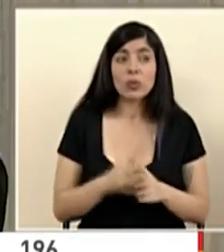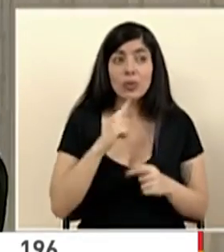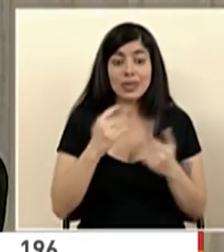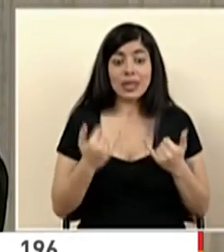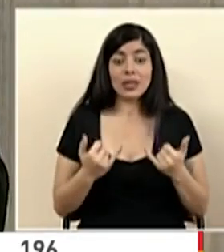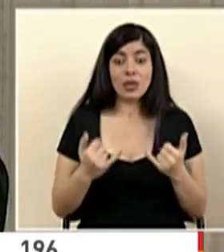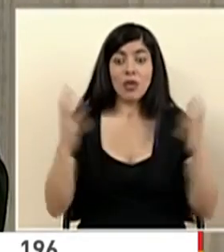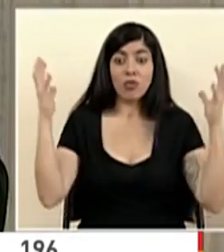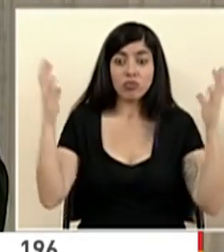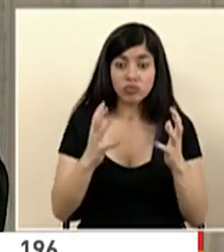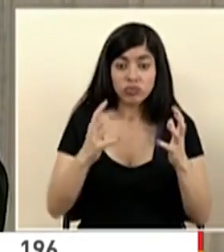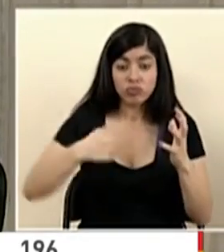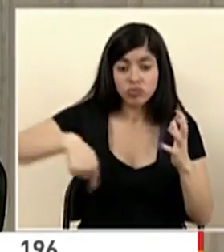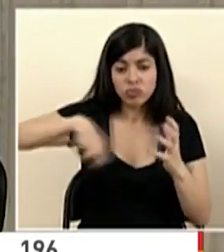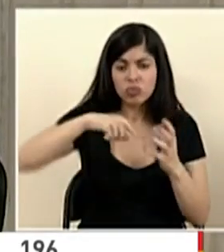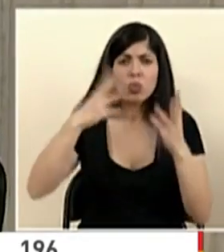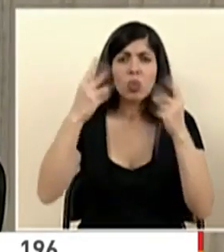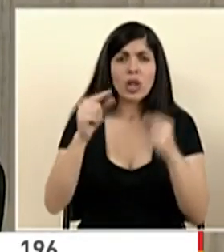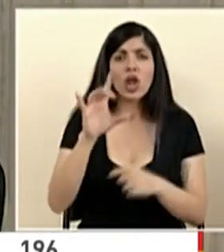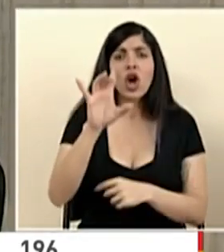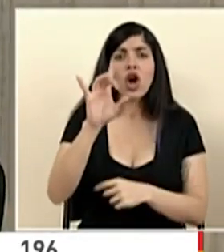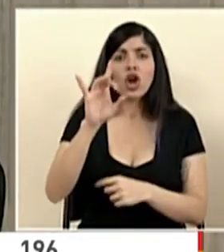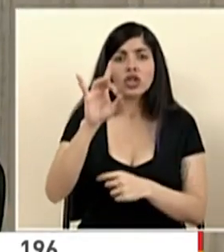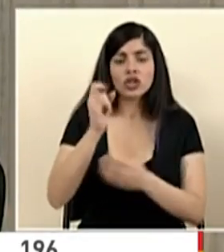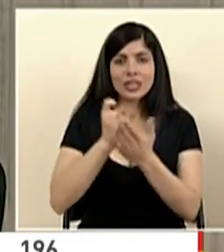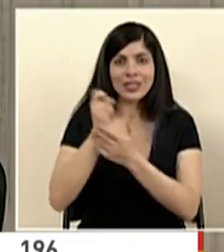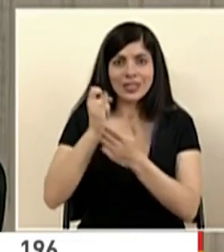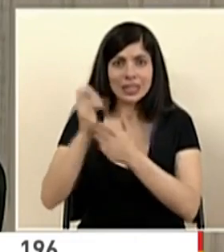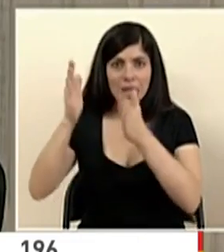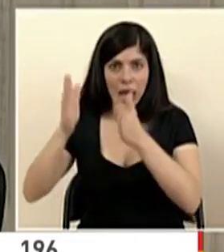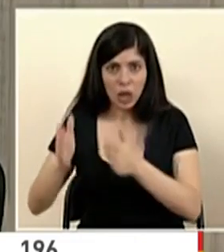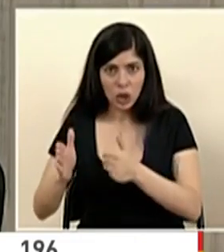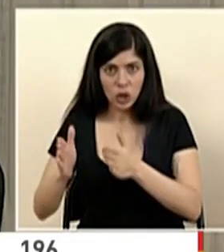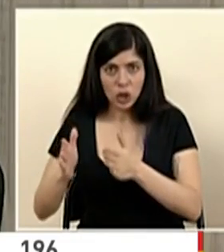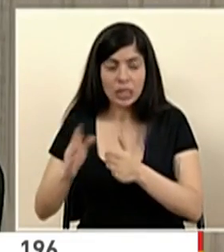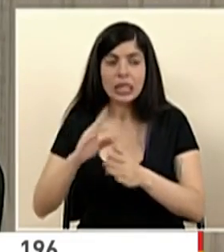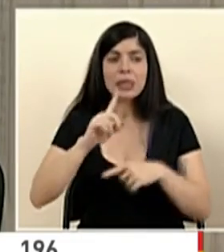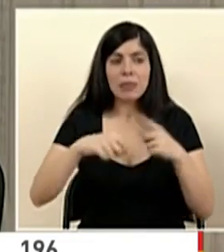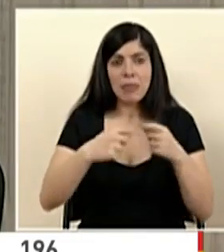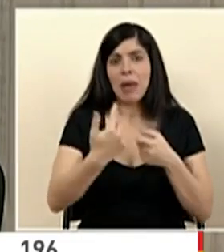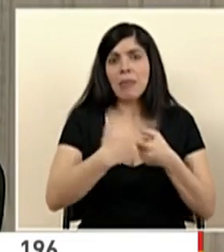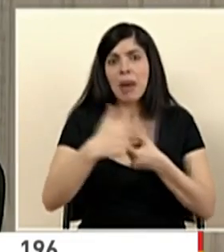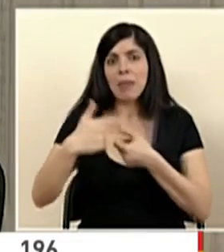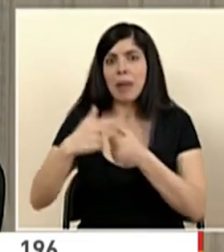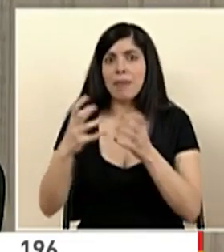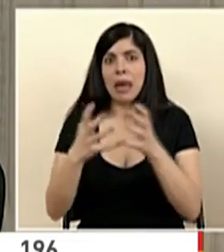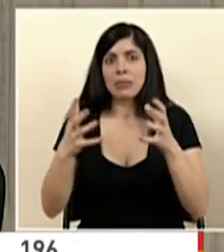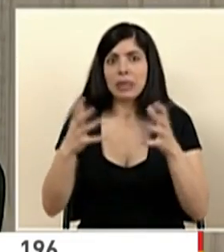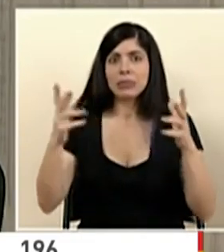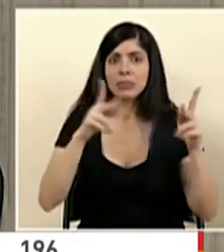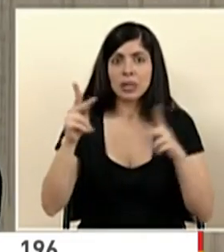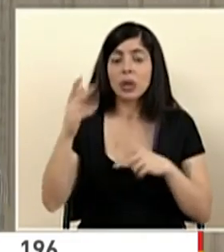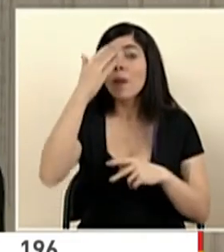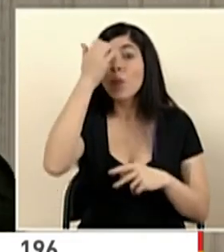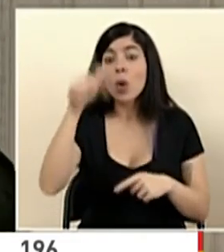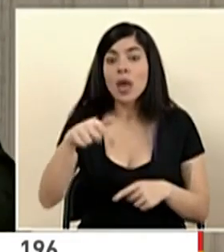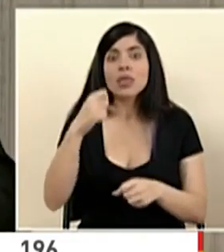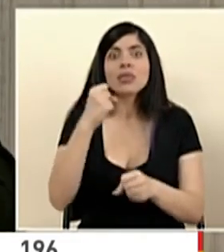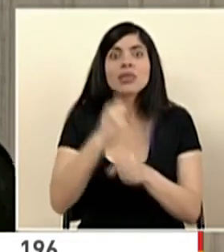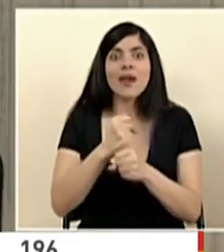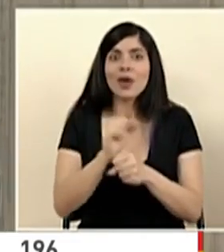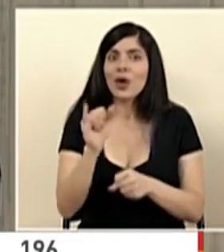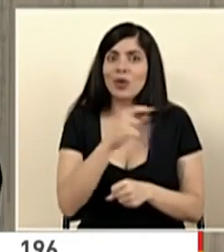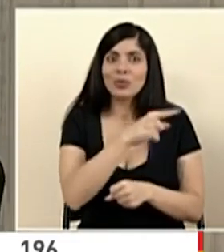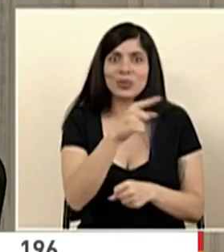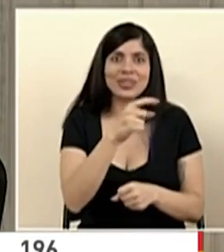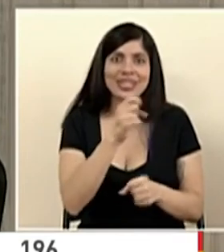participando de momento ocho investigadores y se seguirán sumando más porque esto es un trabajo así como lo que